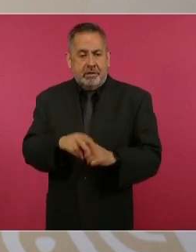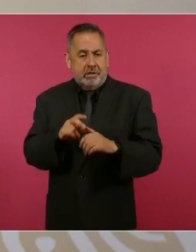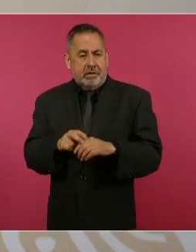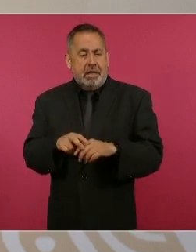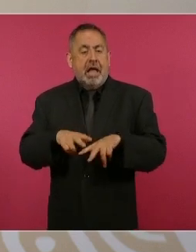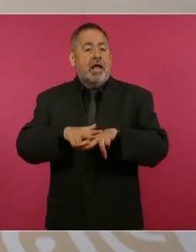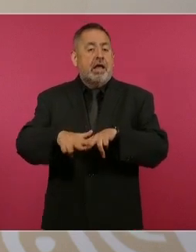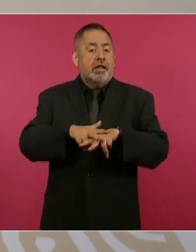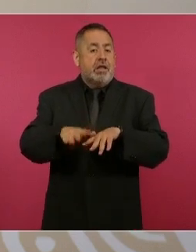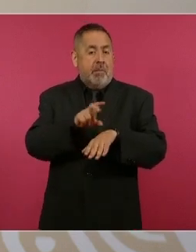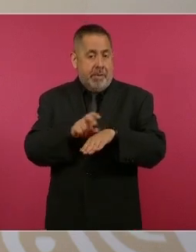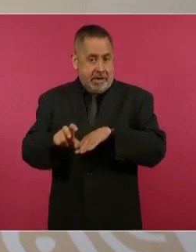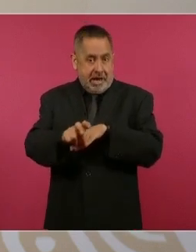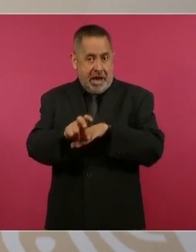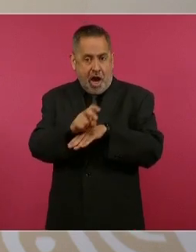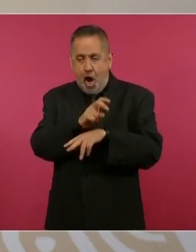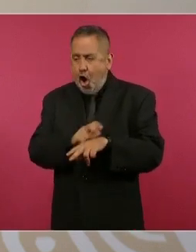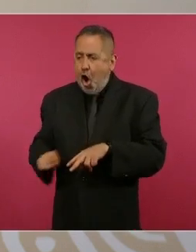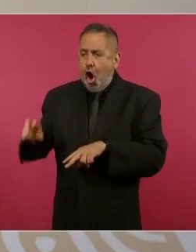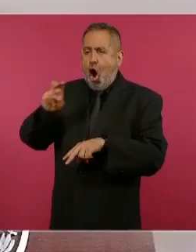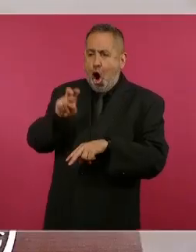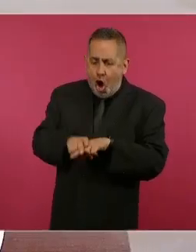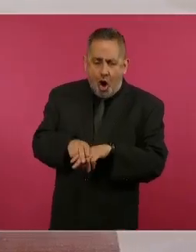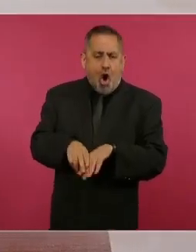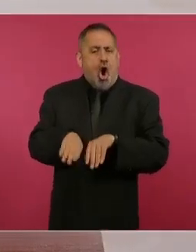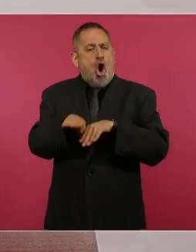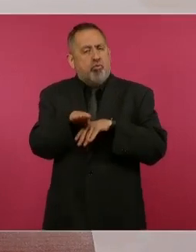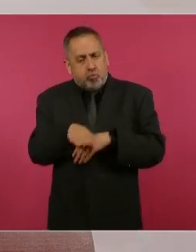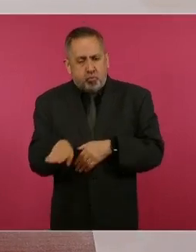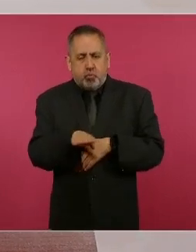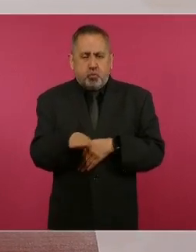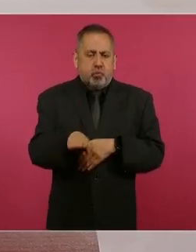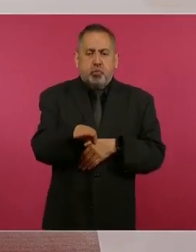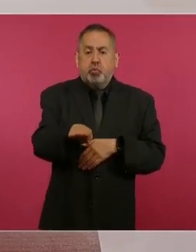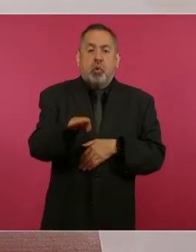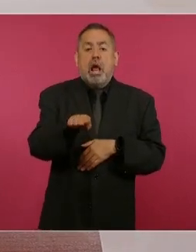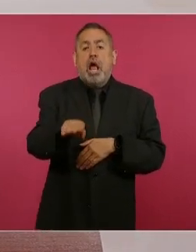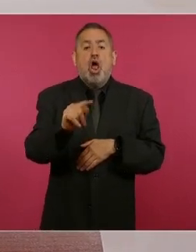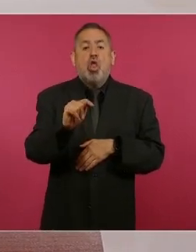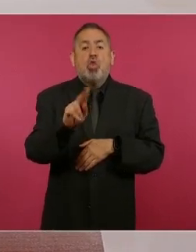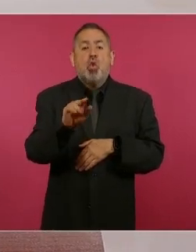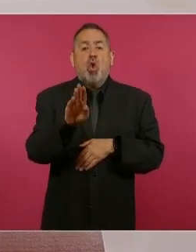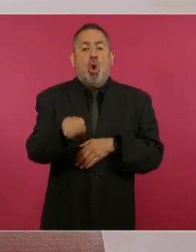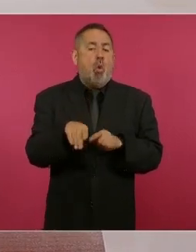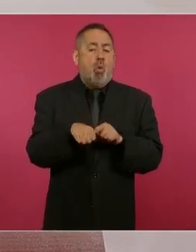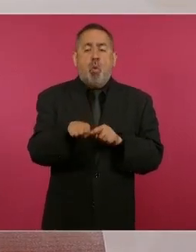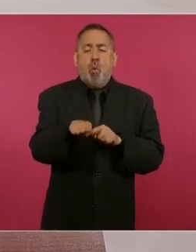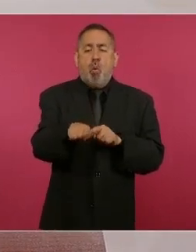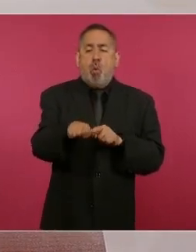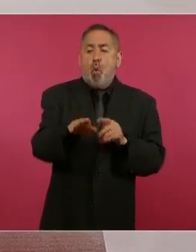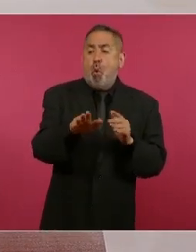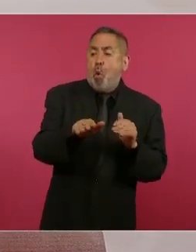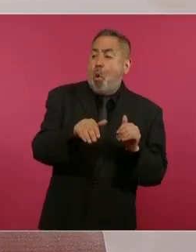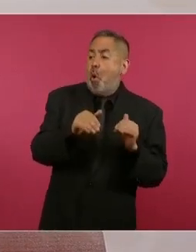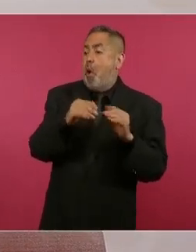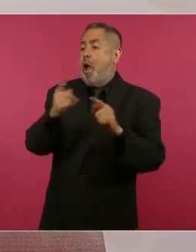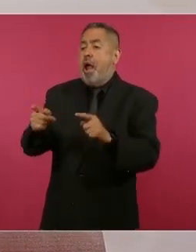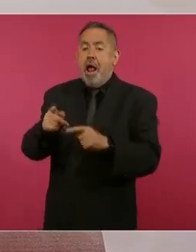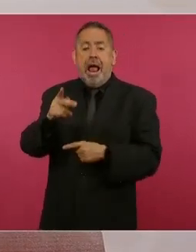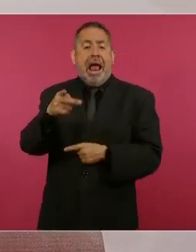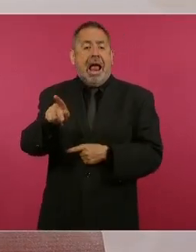ahí en Tulum y se van a Calakmul.